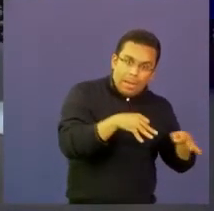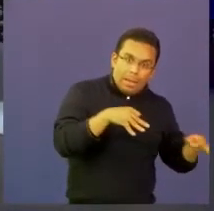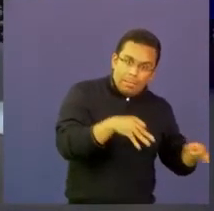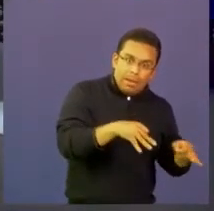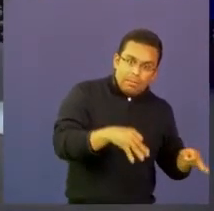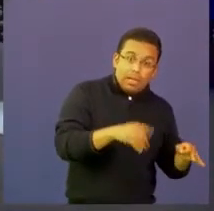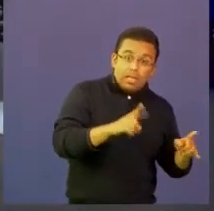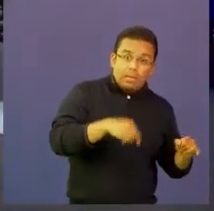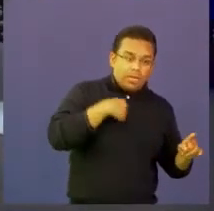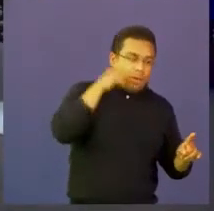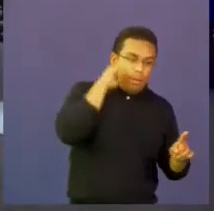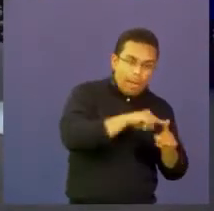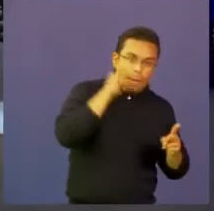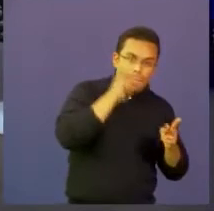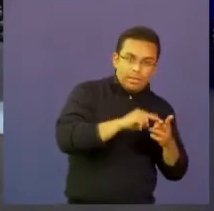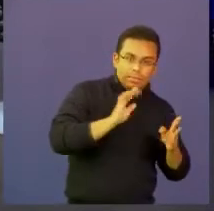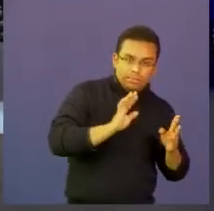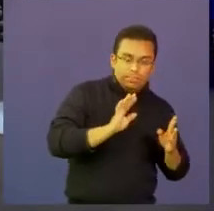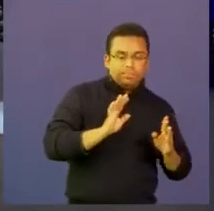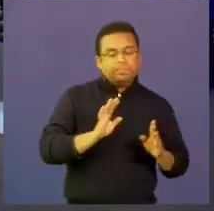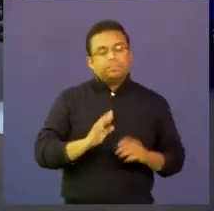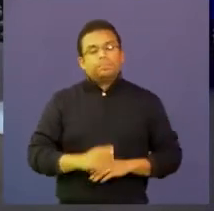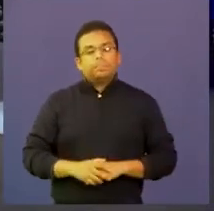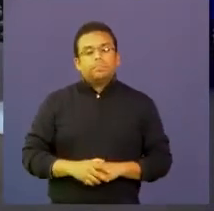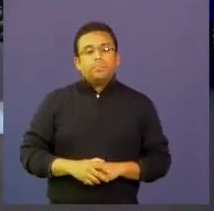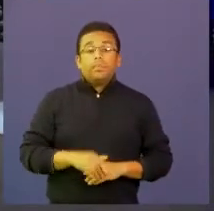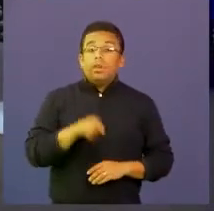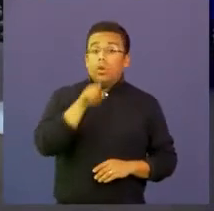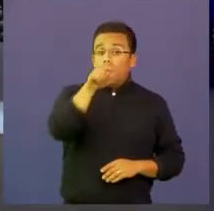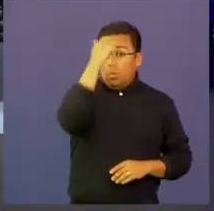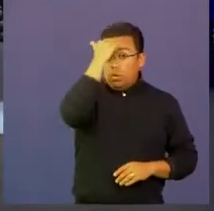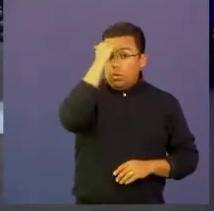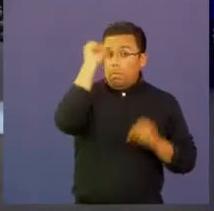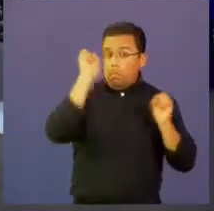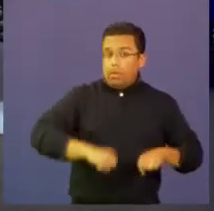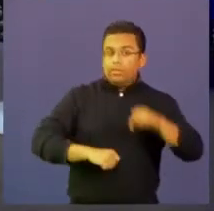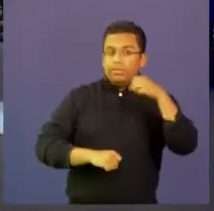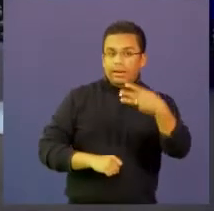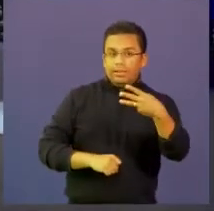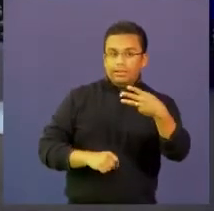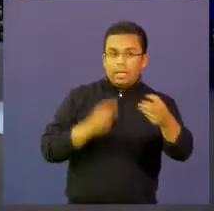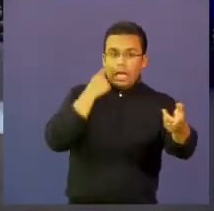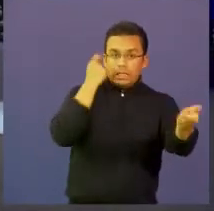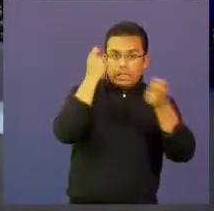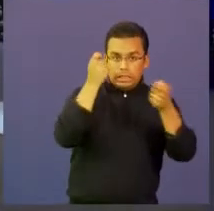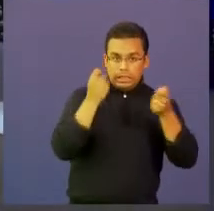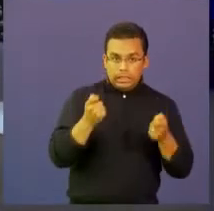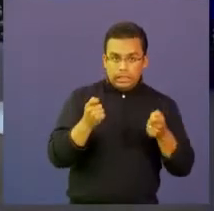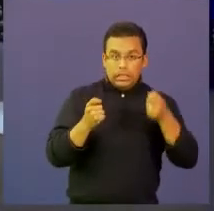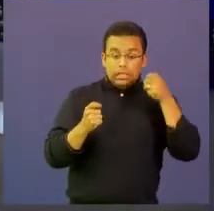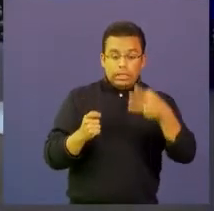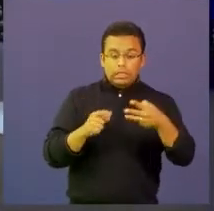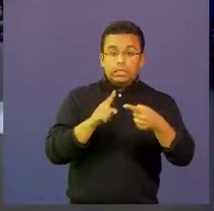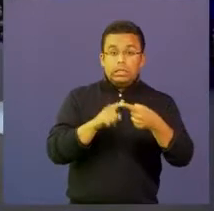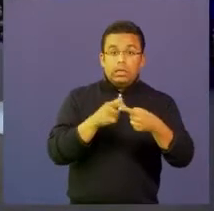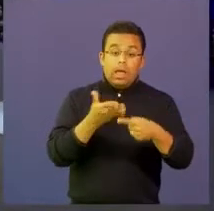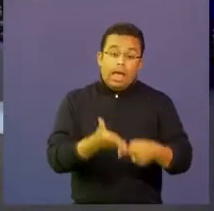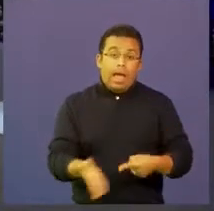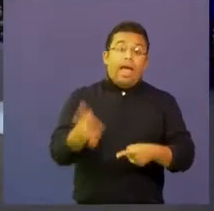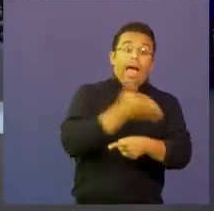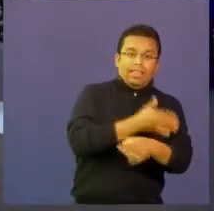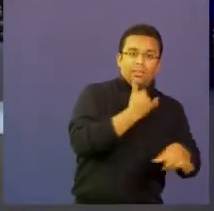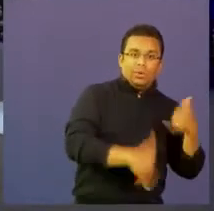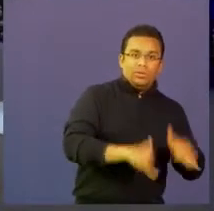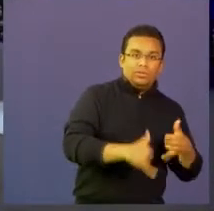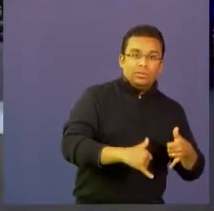misión ángel hay tres estrategias que el docente puede establecer con sus estudiantes en el aula de clases un trabajo prejuego en el cual